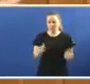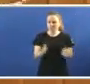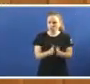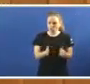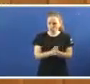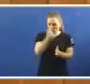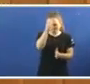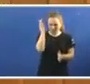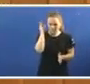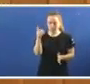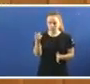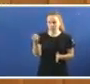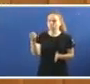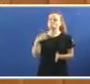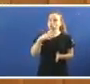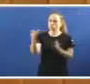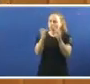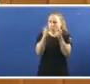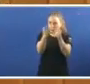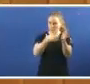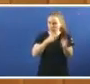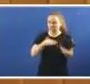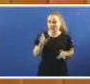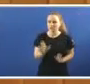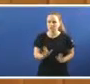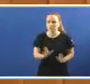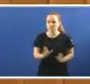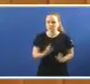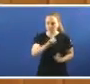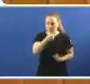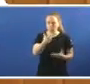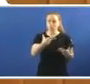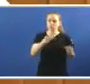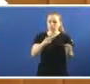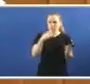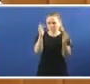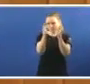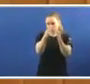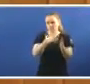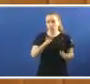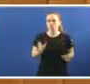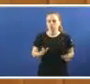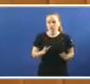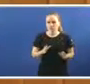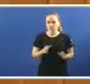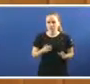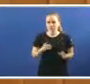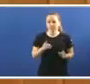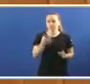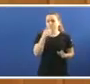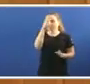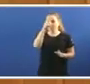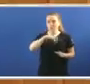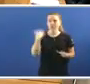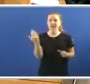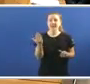e compañeres E vostedes pode falar Si así O desexa con eles A rematar a intervención Cando se desabre expediente A